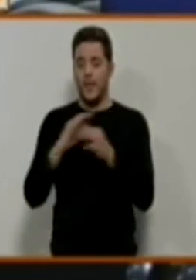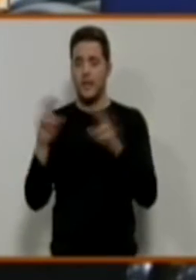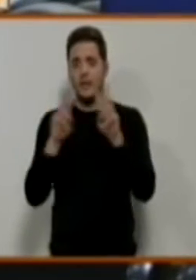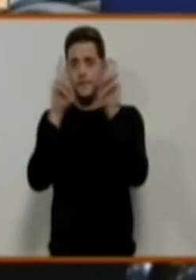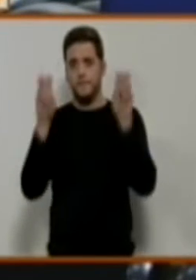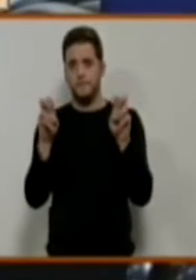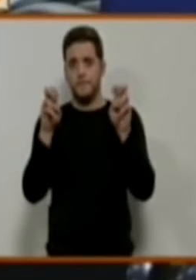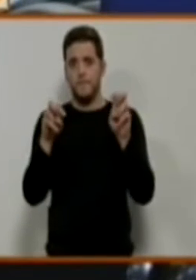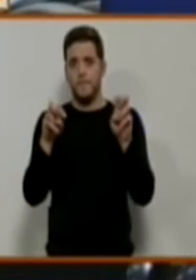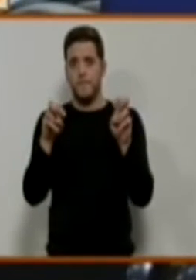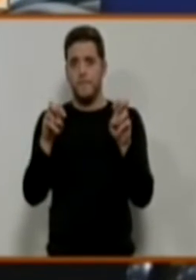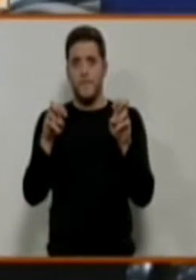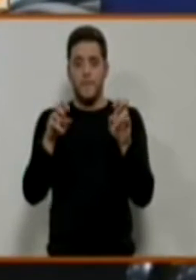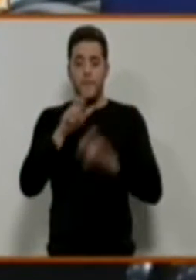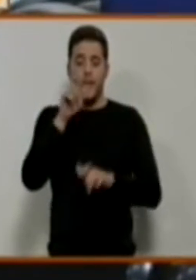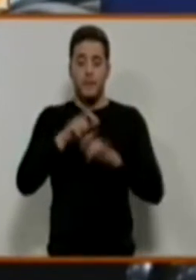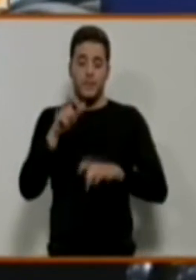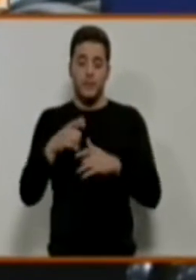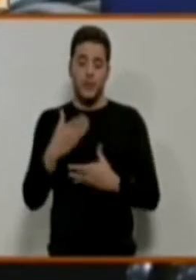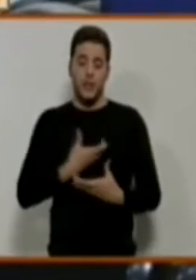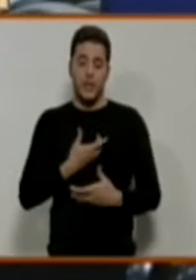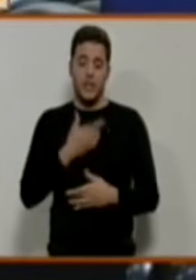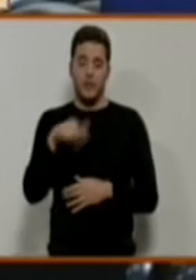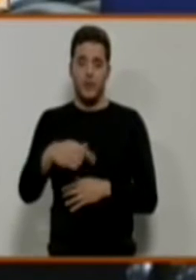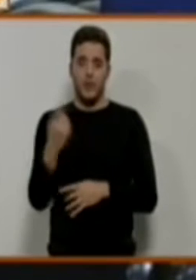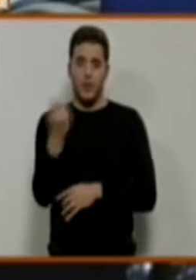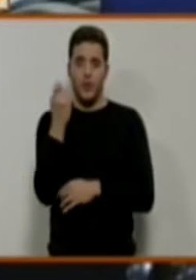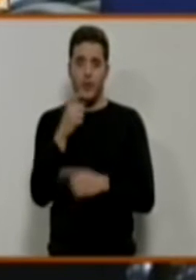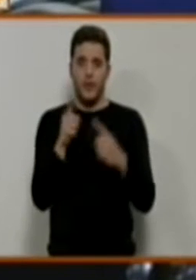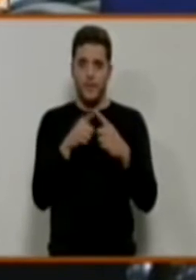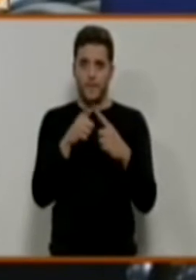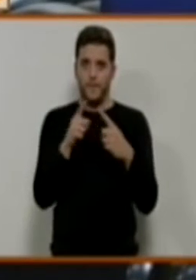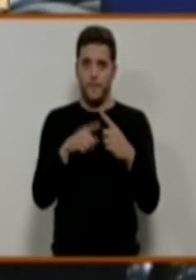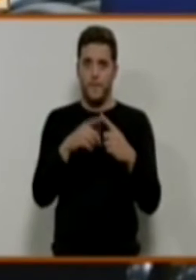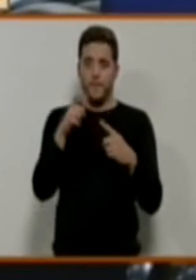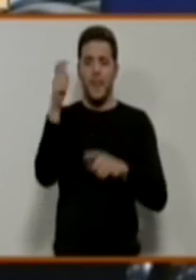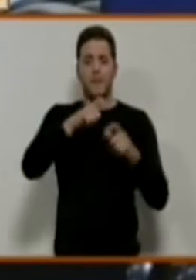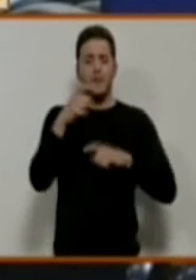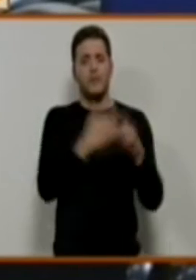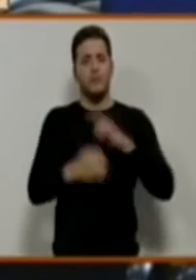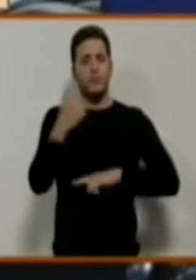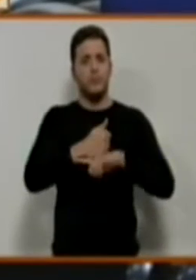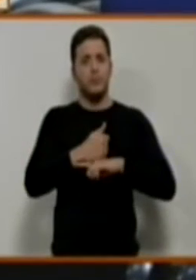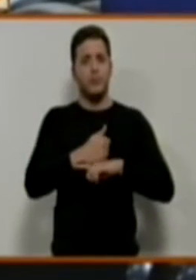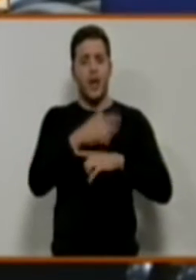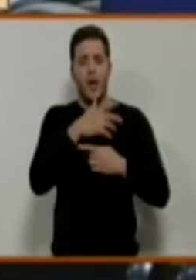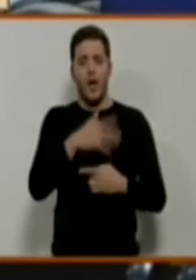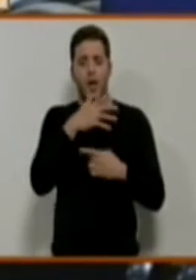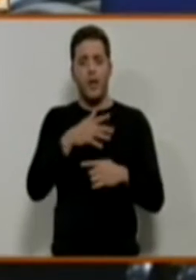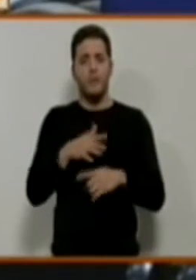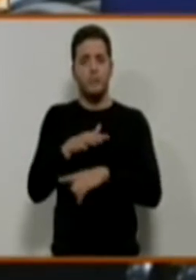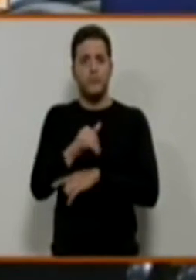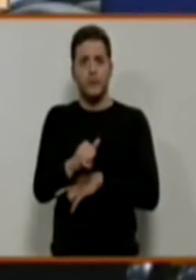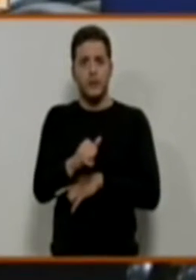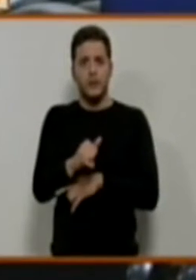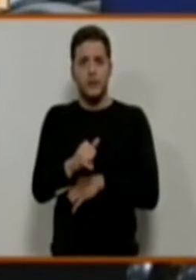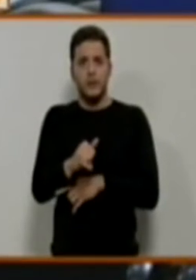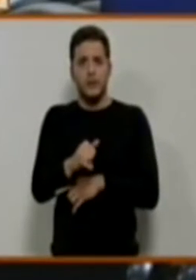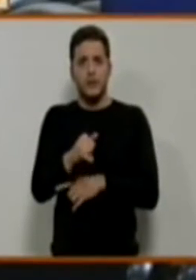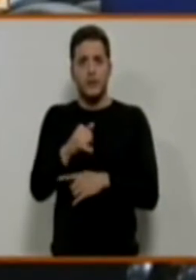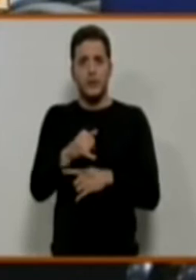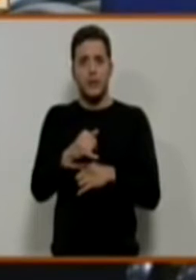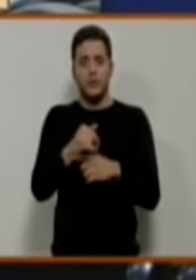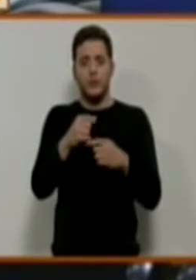cargos y asimilados en la Corporación Local de Ciudad Real. Primera, «¿Cuántos altos cargos y asimilados costa actualmente la Administración Local de Ciudad Real en número